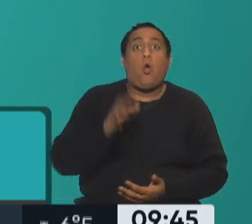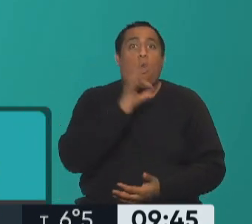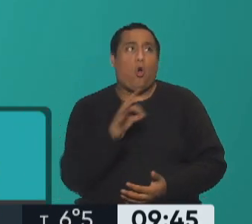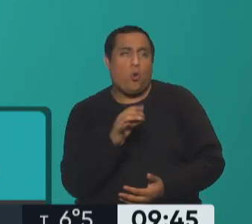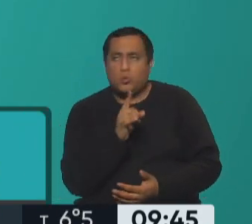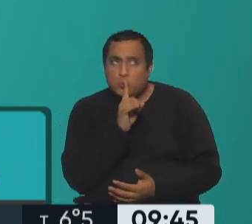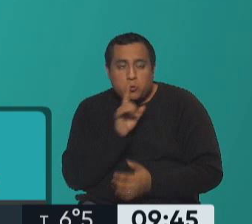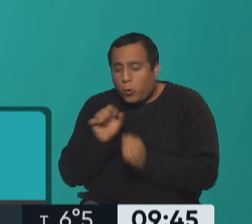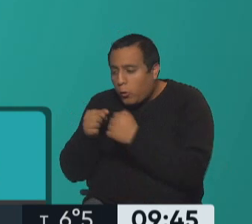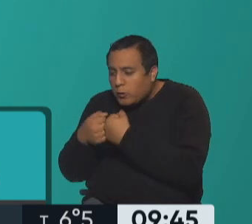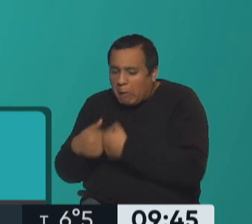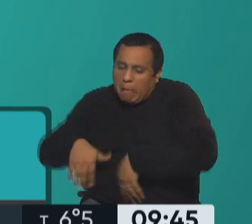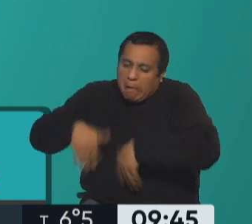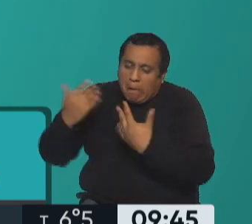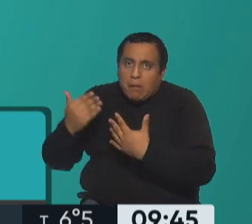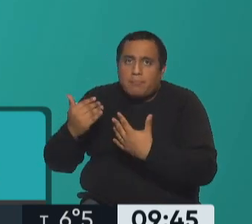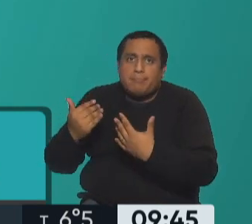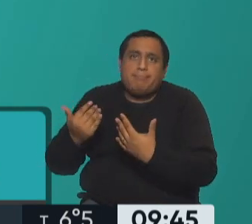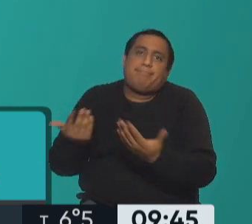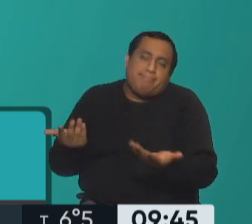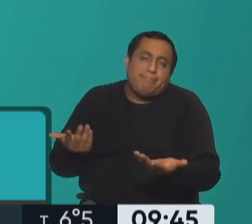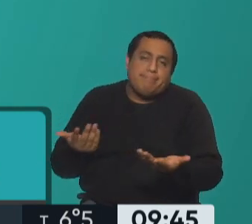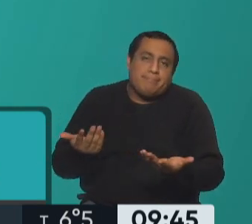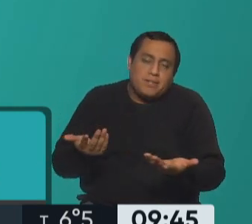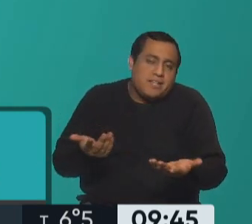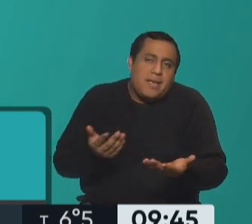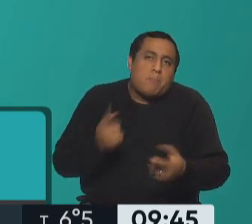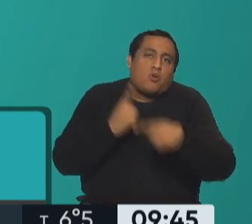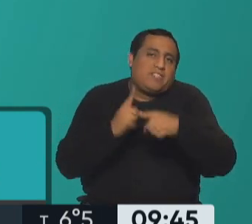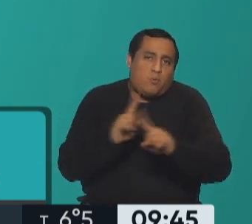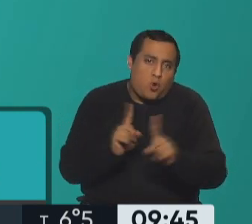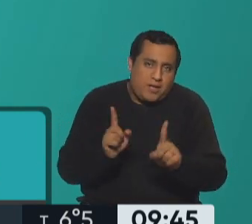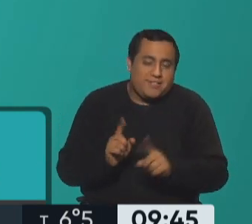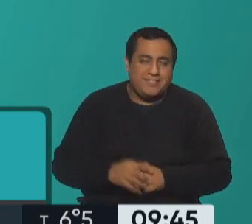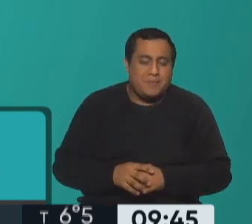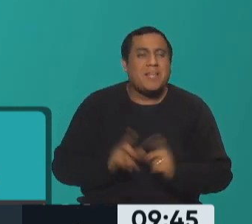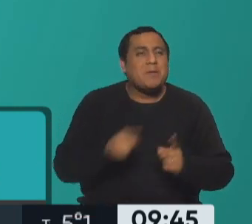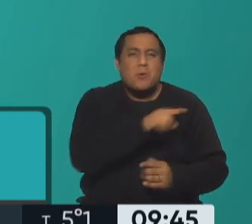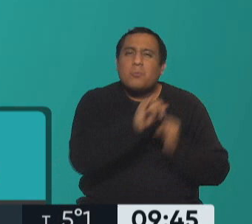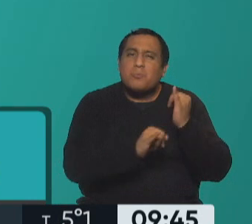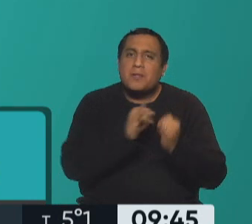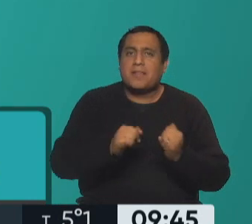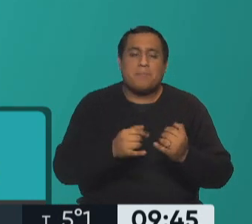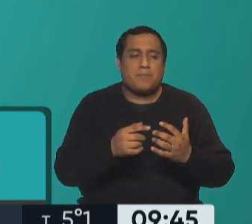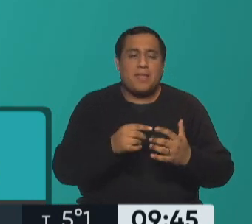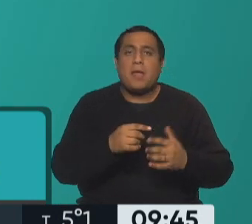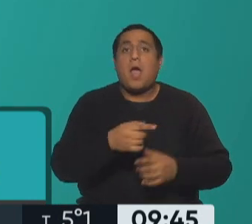concepto de la libertad y de los deseos y también de las elecciones que estaban siempre truncados. Esto que vos decías, la crianza antes llegaba el padre de la casa,